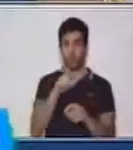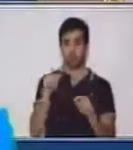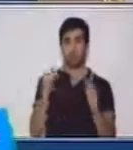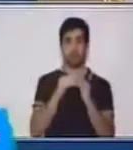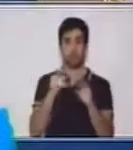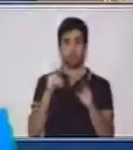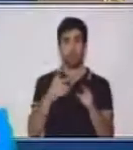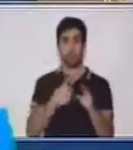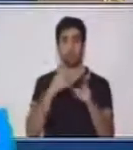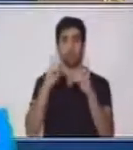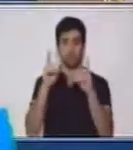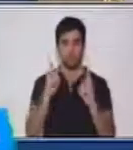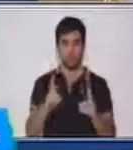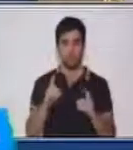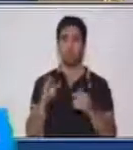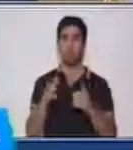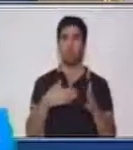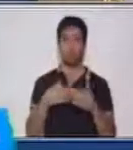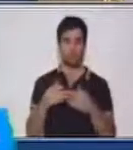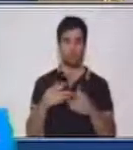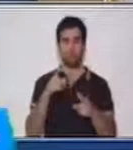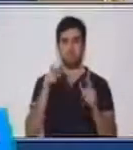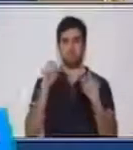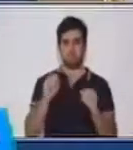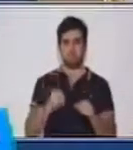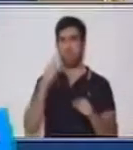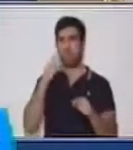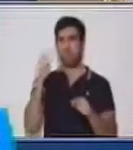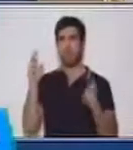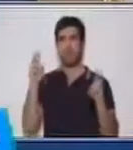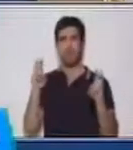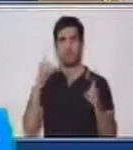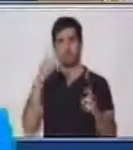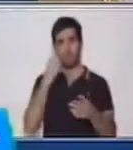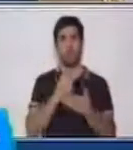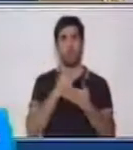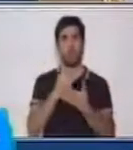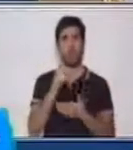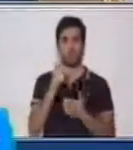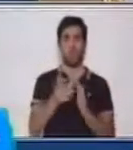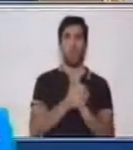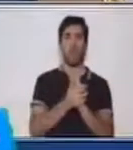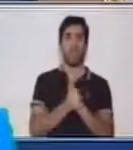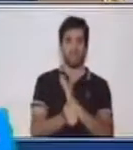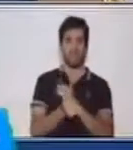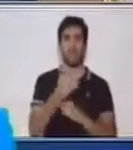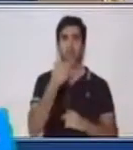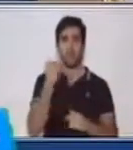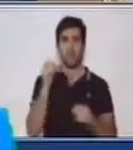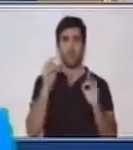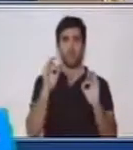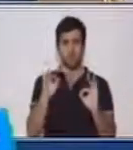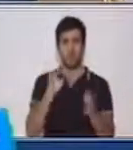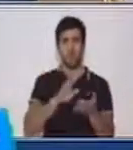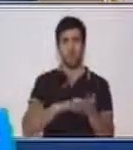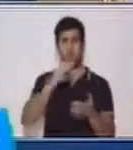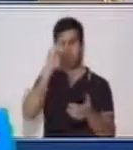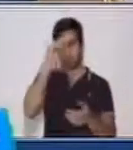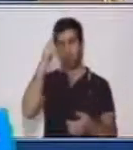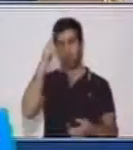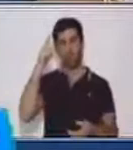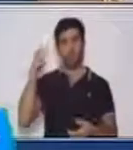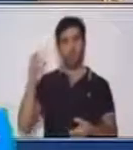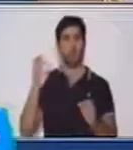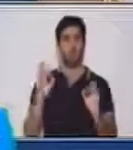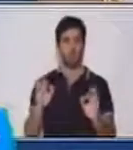discapacidad, este tema les ayudará a ejercitar habilidades y destrezas como la atención, la memoria y el pensamiento